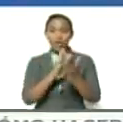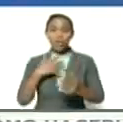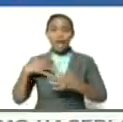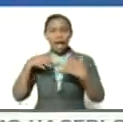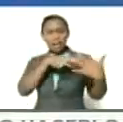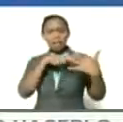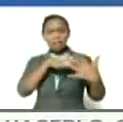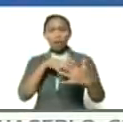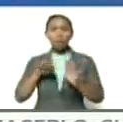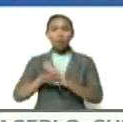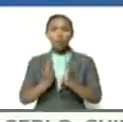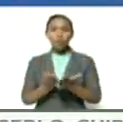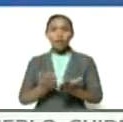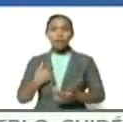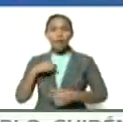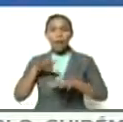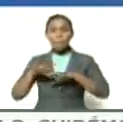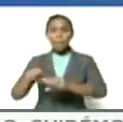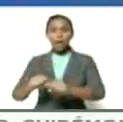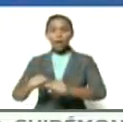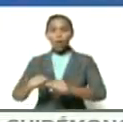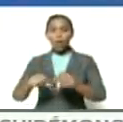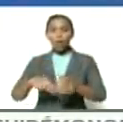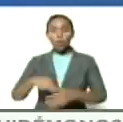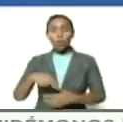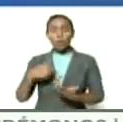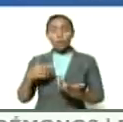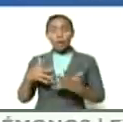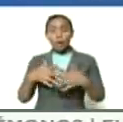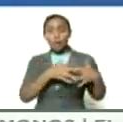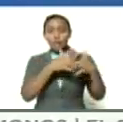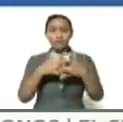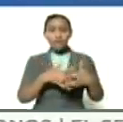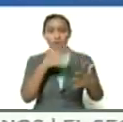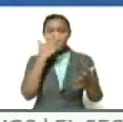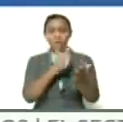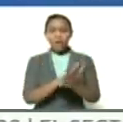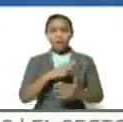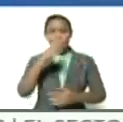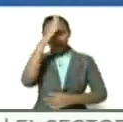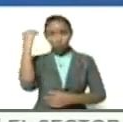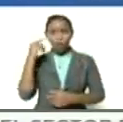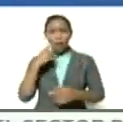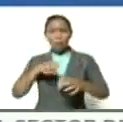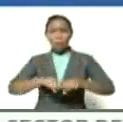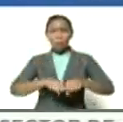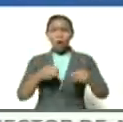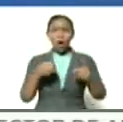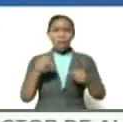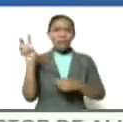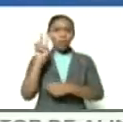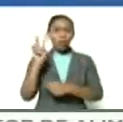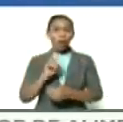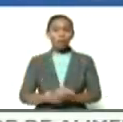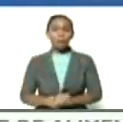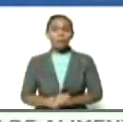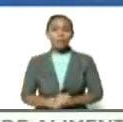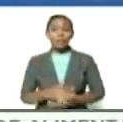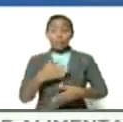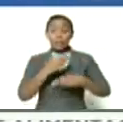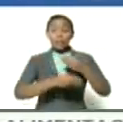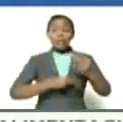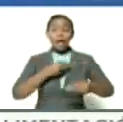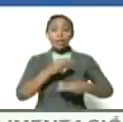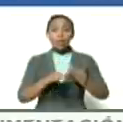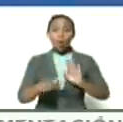guerra mundial del imperio norteamericano con Donald Trump al frente para destruir a Venezuela y se hizo